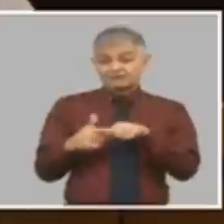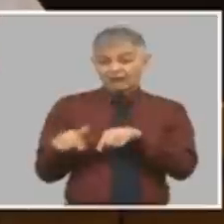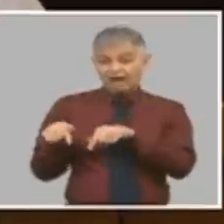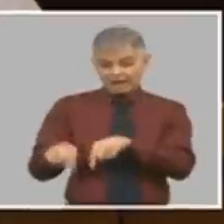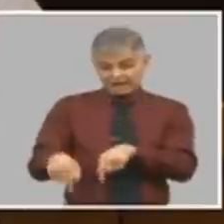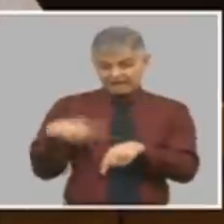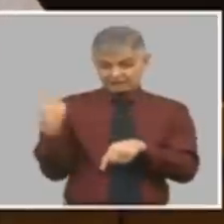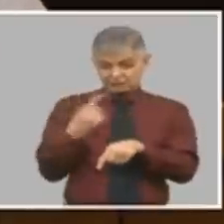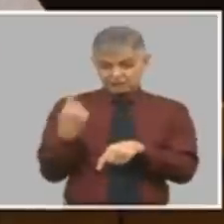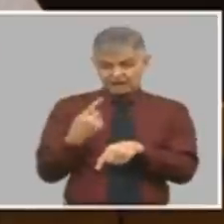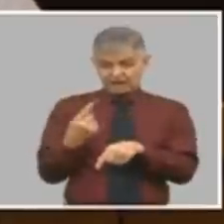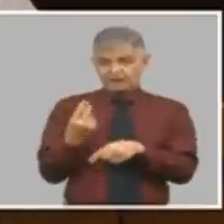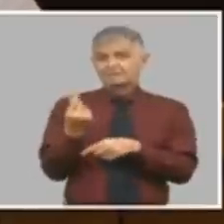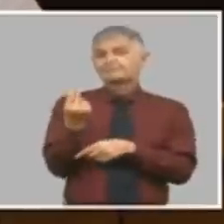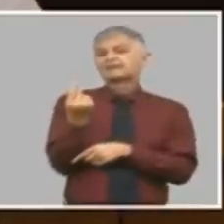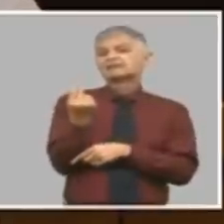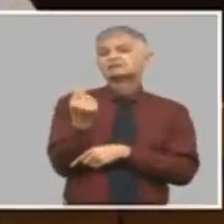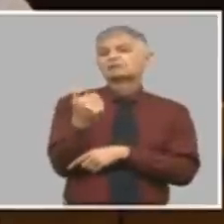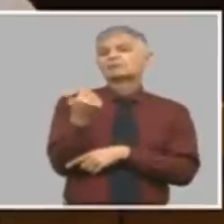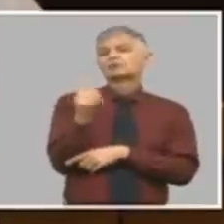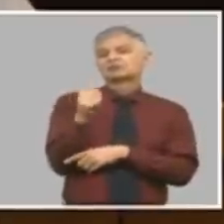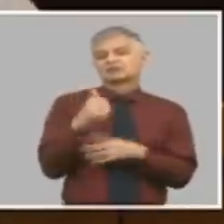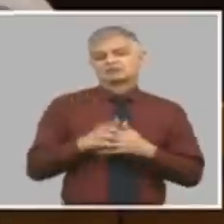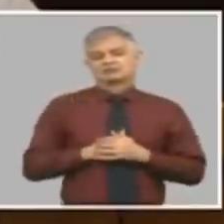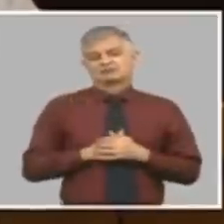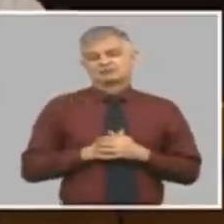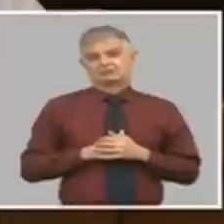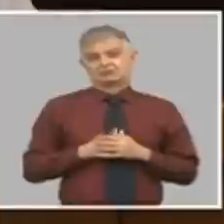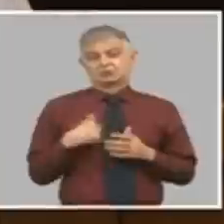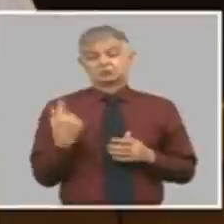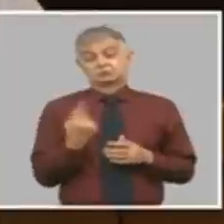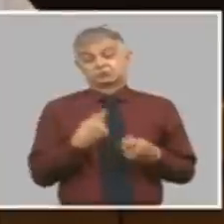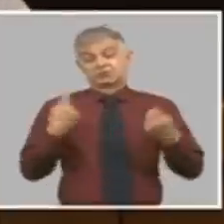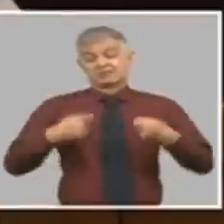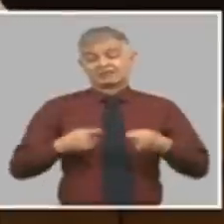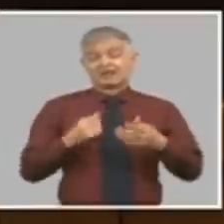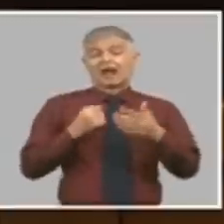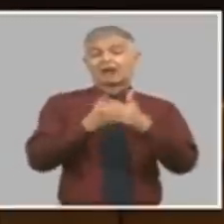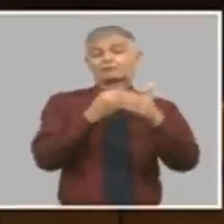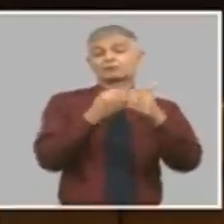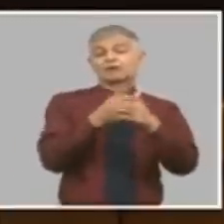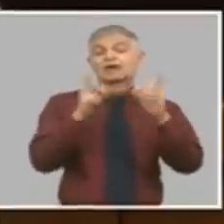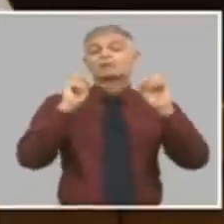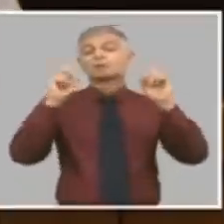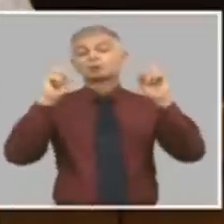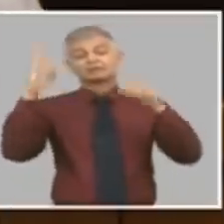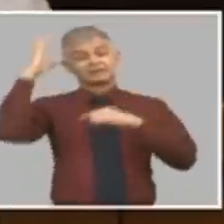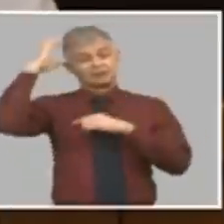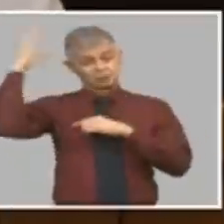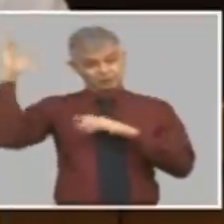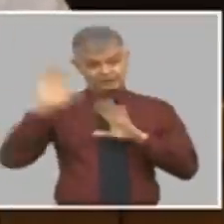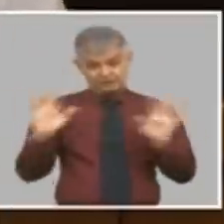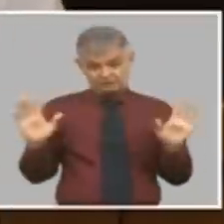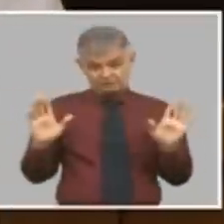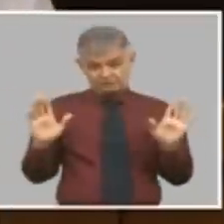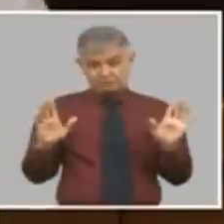eso es lo que queremos hacer eso tenemos que apoyar la política de gobierno de sustitución de importaciones con políticas monetarias y